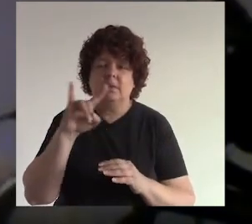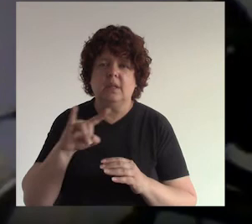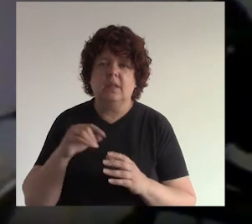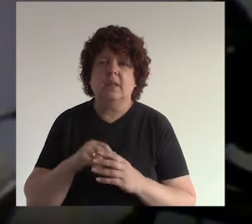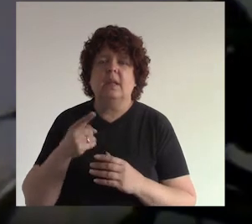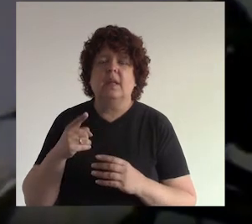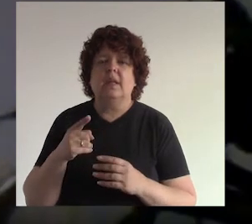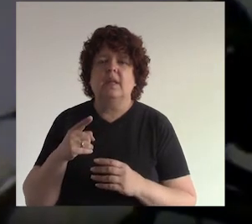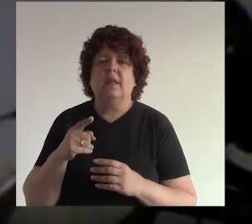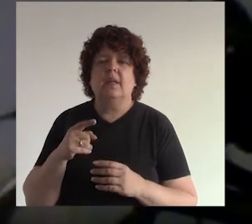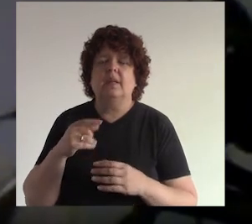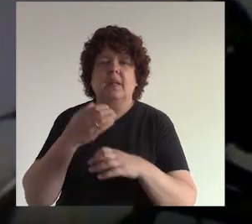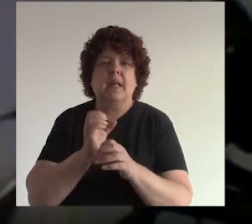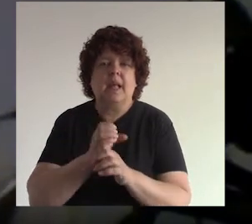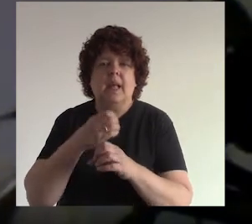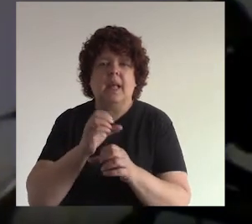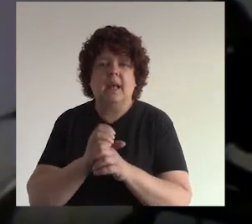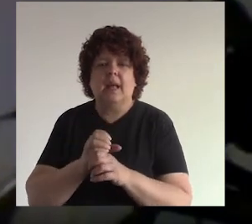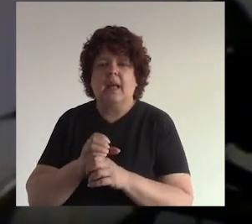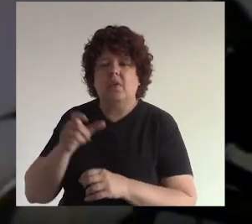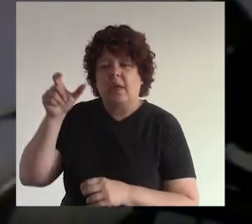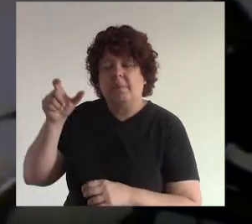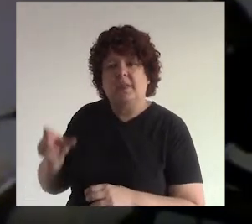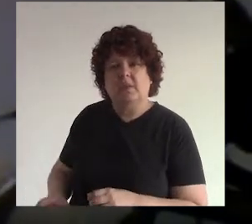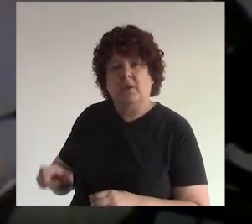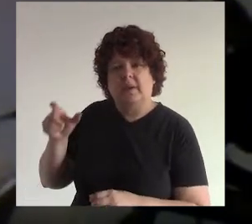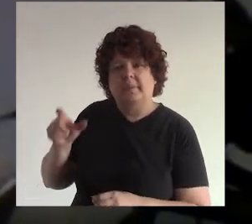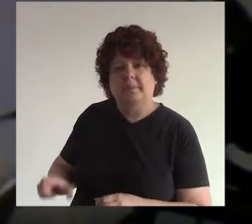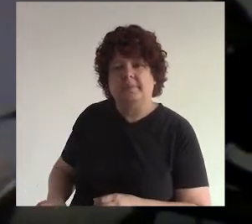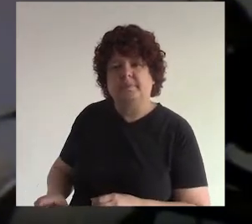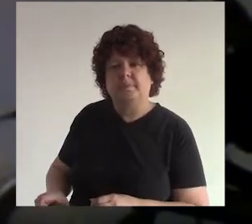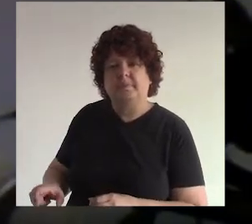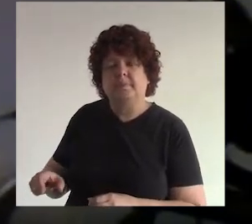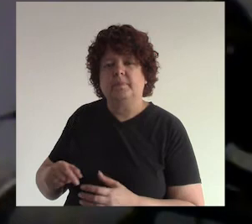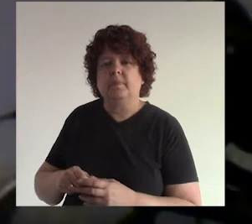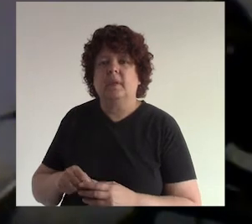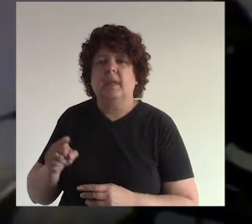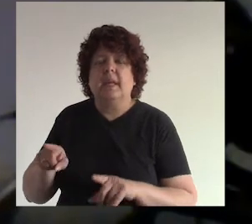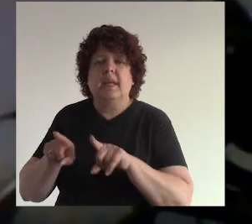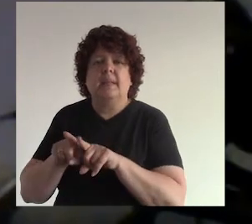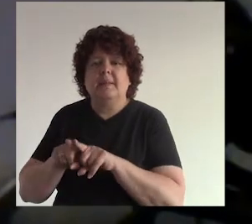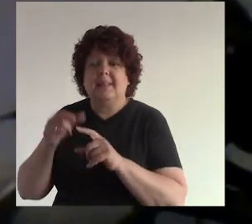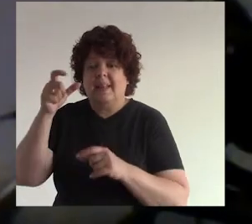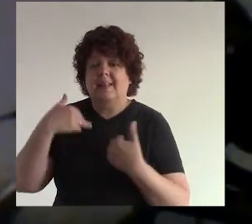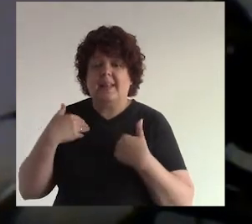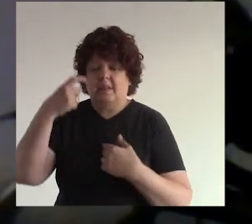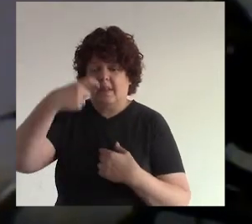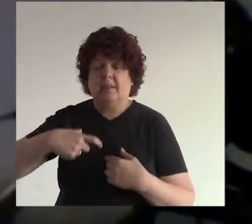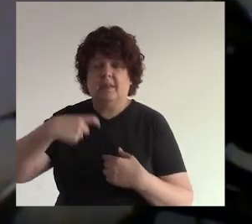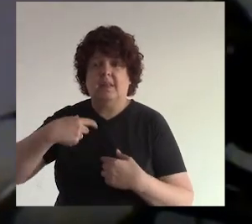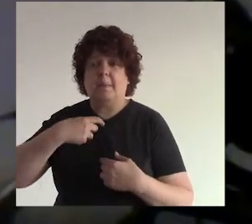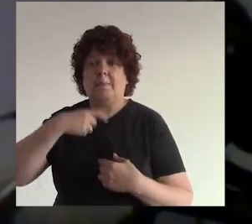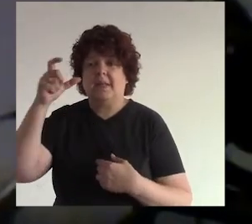conocida tiene la opción de crear una cuenta de usuario ¿no? que es para persona y teniendo